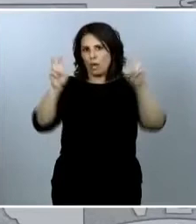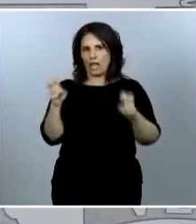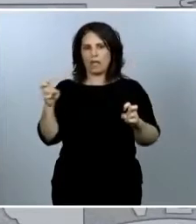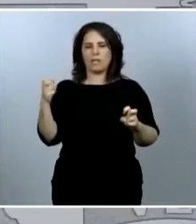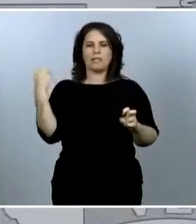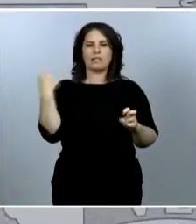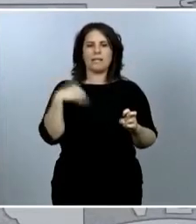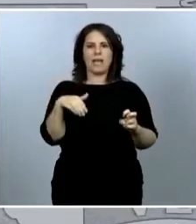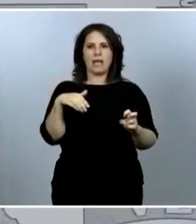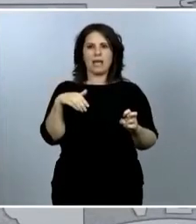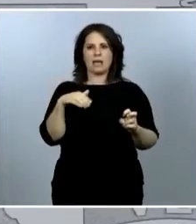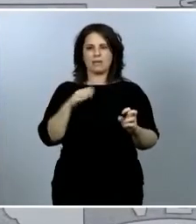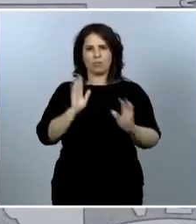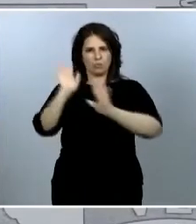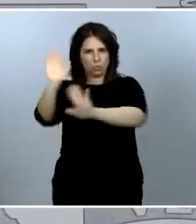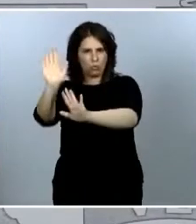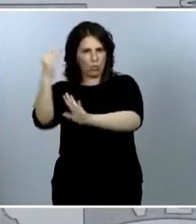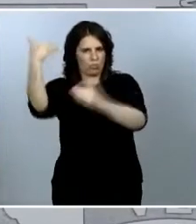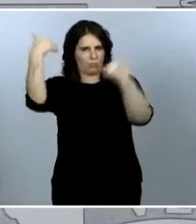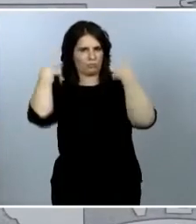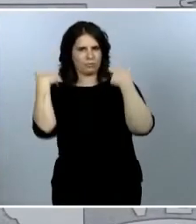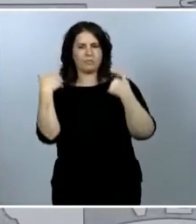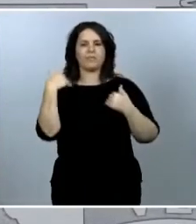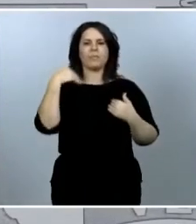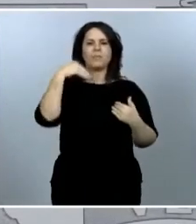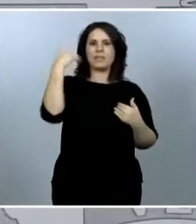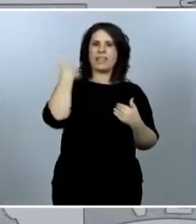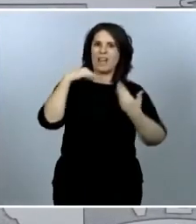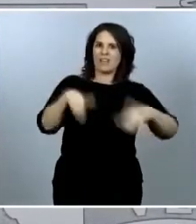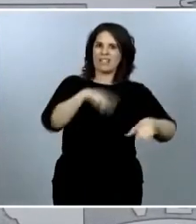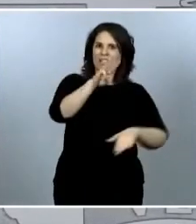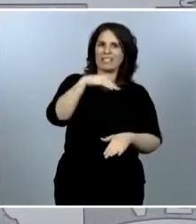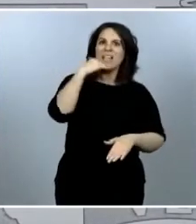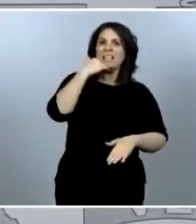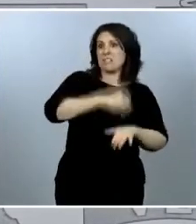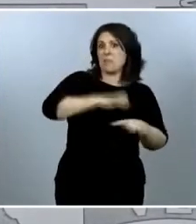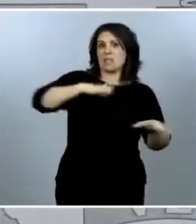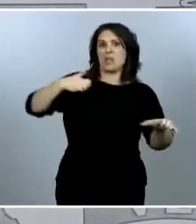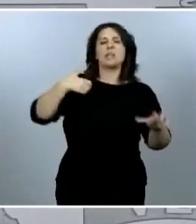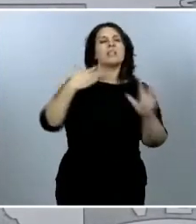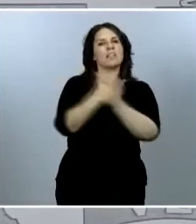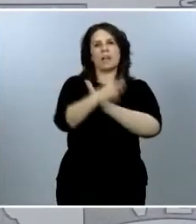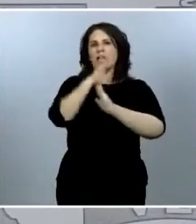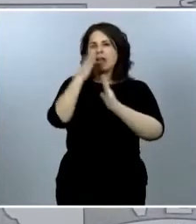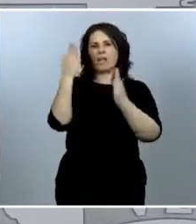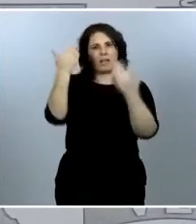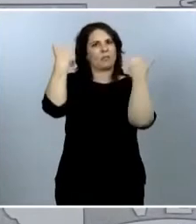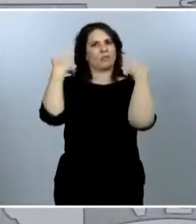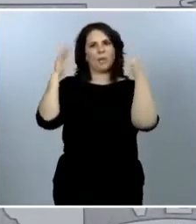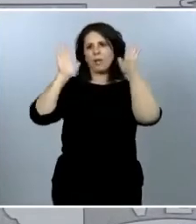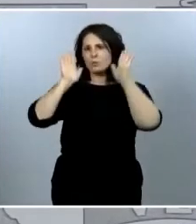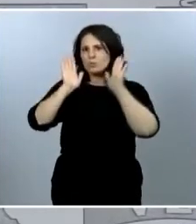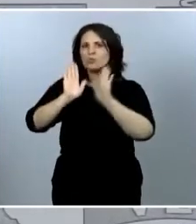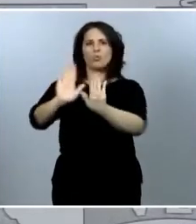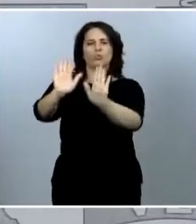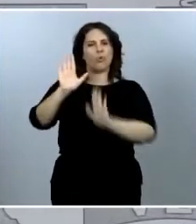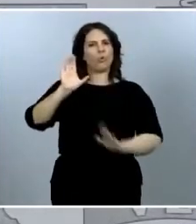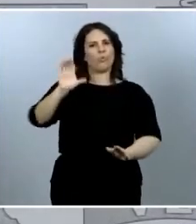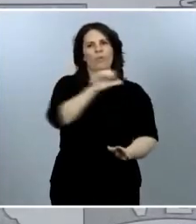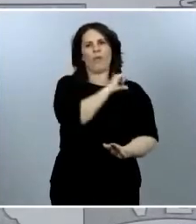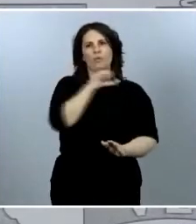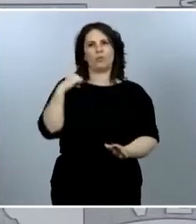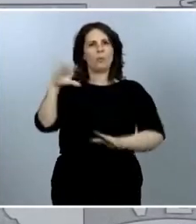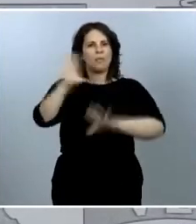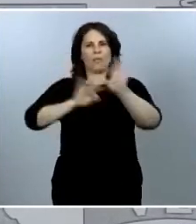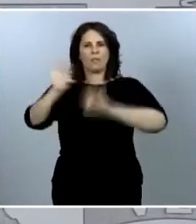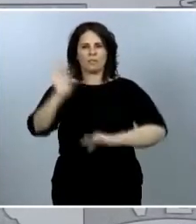recogen el testigo las comunidades autónomas en su totalidad y, por tanto, la facultad de decidir con plenas facultades. En